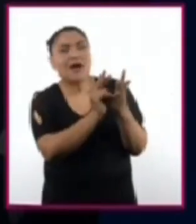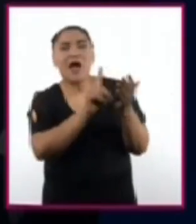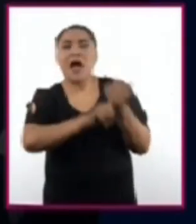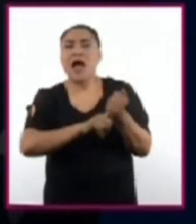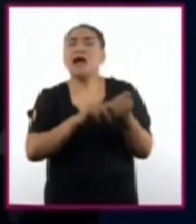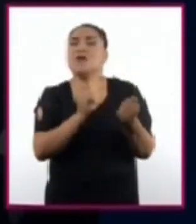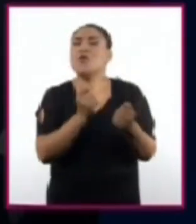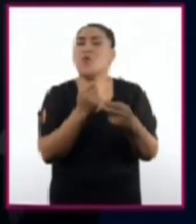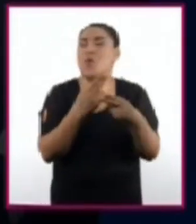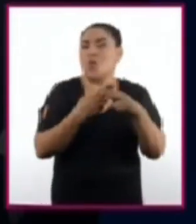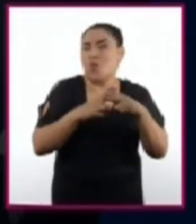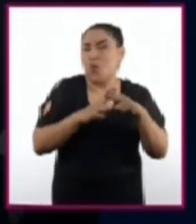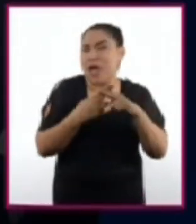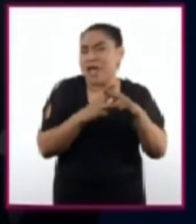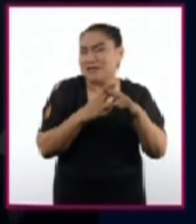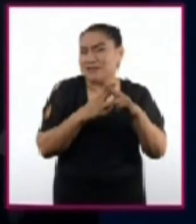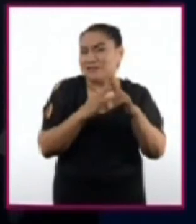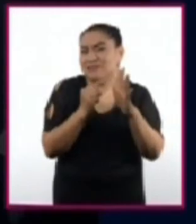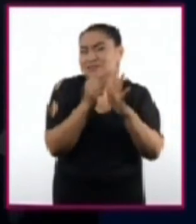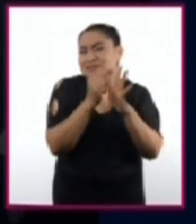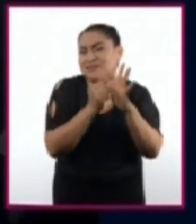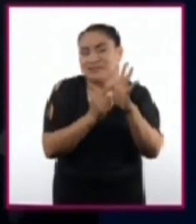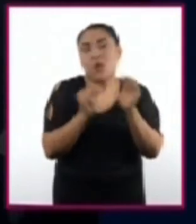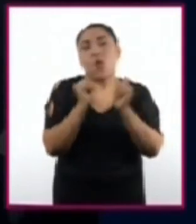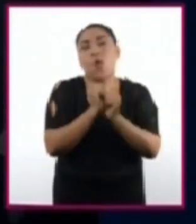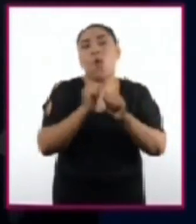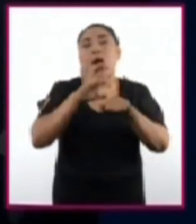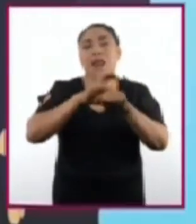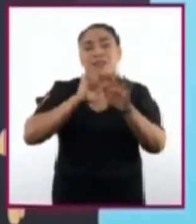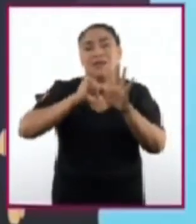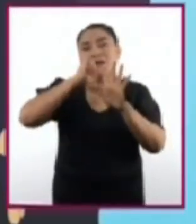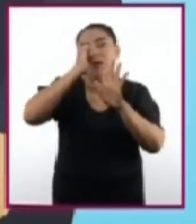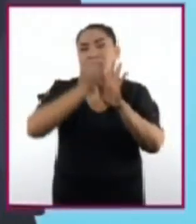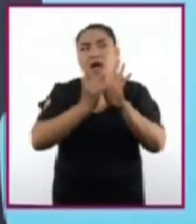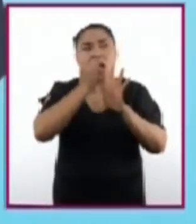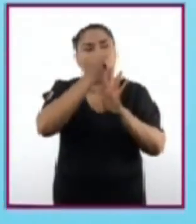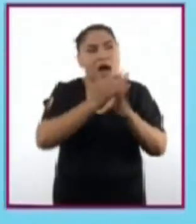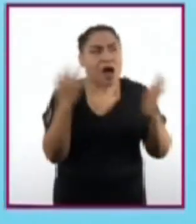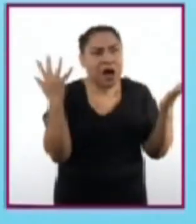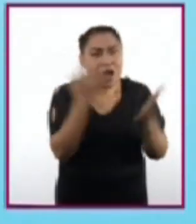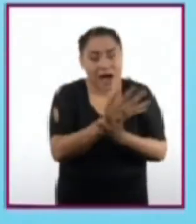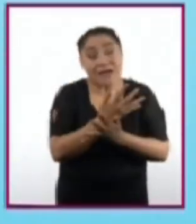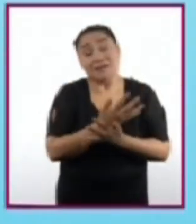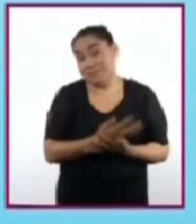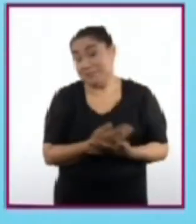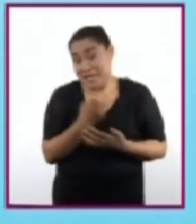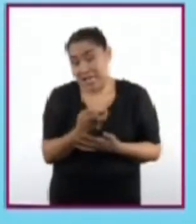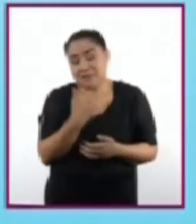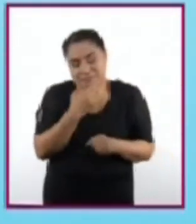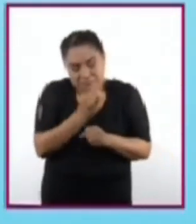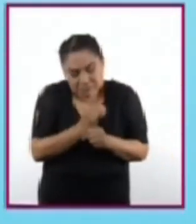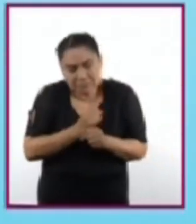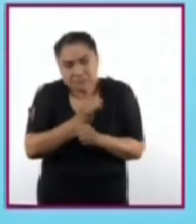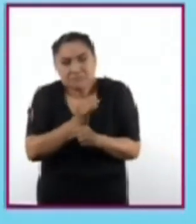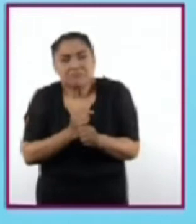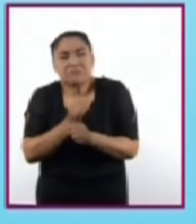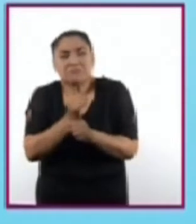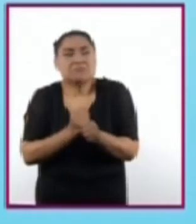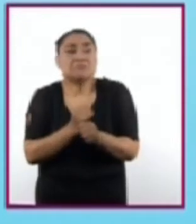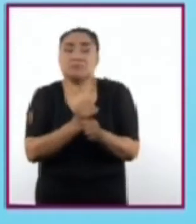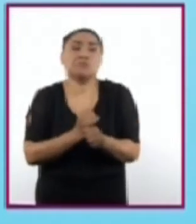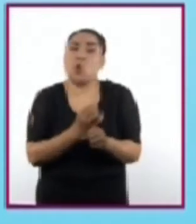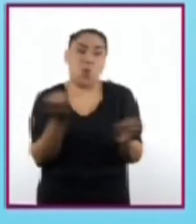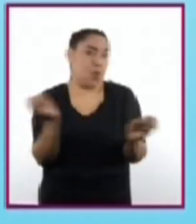sus huesos delineados por las partes blandas de su mano. Por estas investigaciones, Röntgen no obtuvo